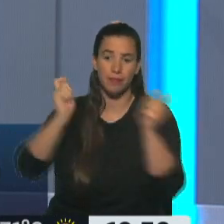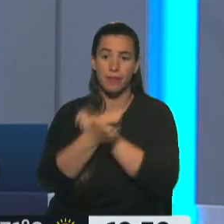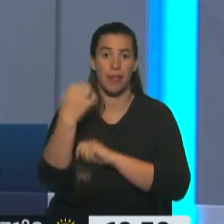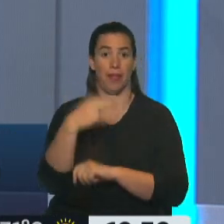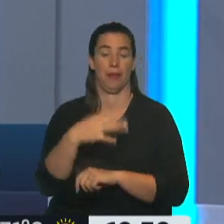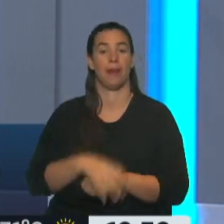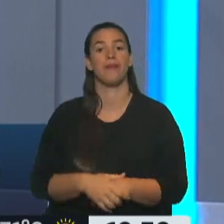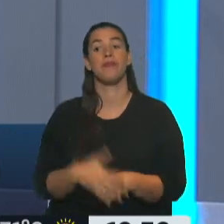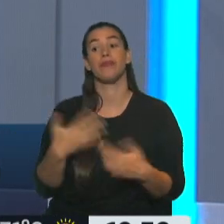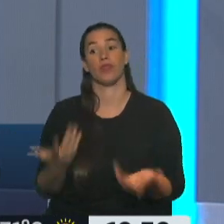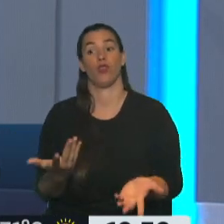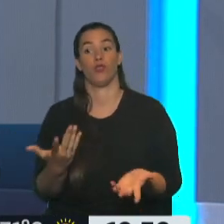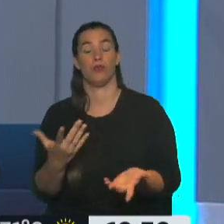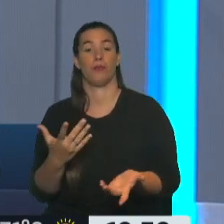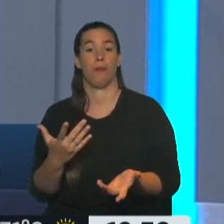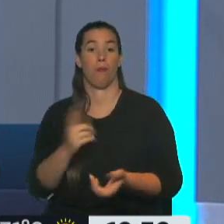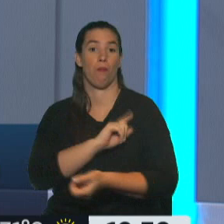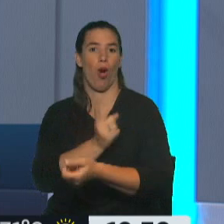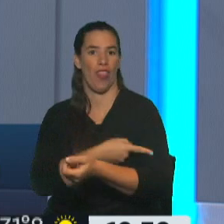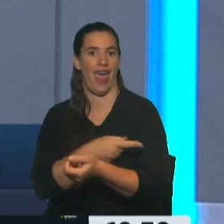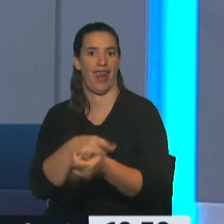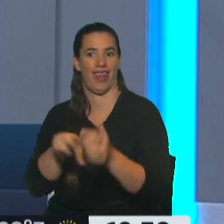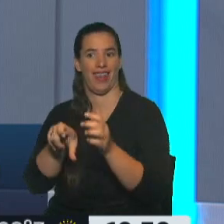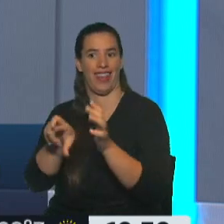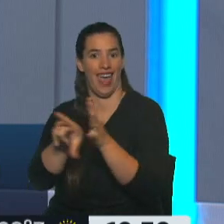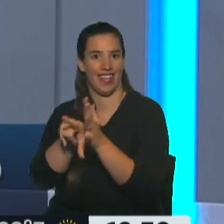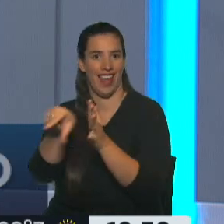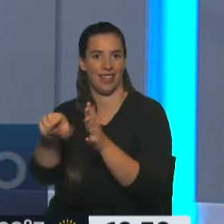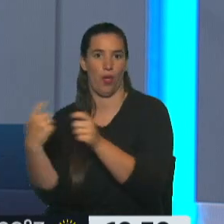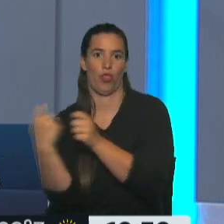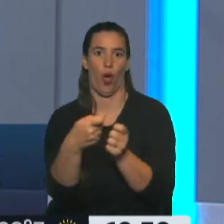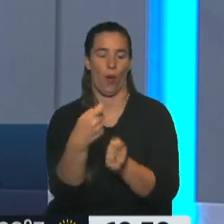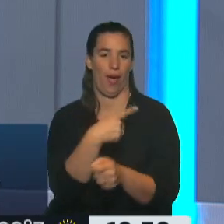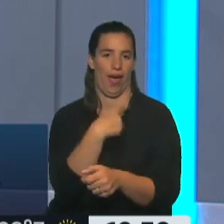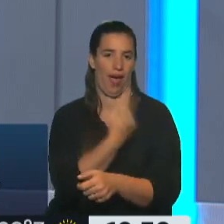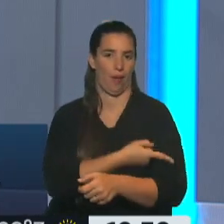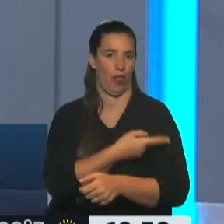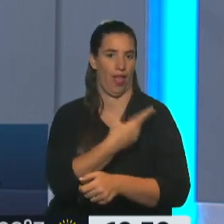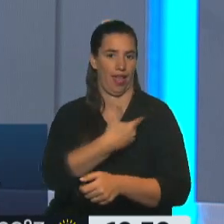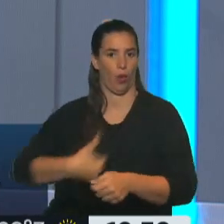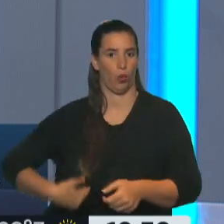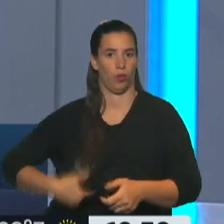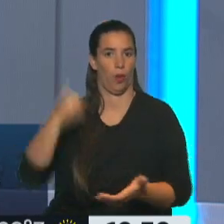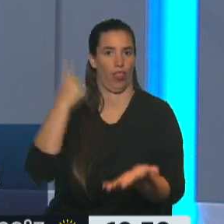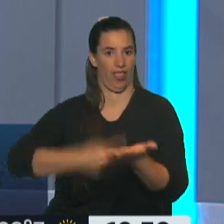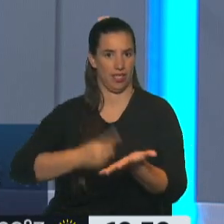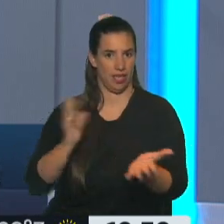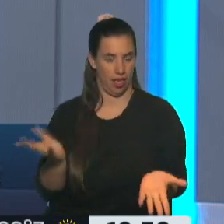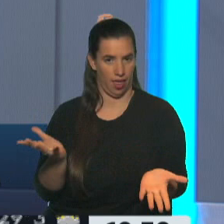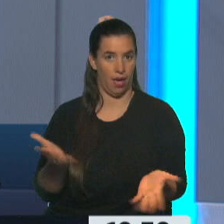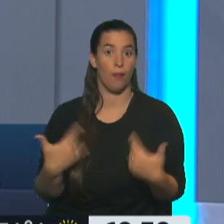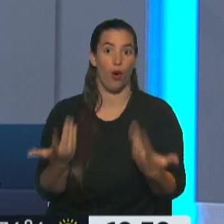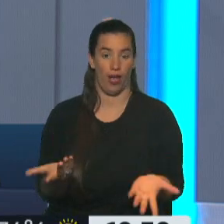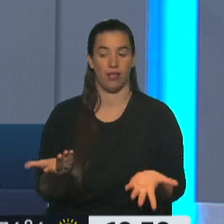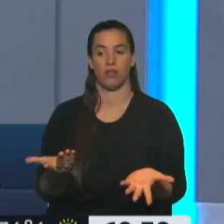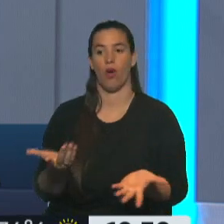al Ejecutivo funciones en todos estos rubros. Por lo tanto, queda subsumido el Poder